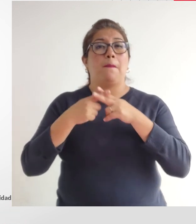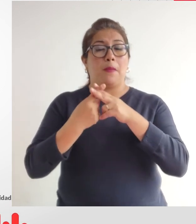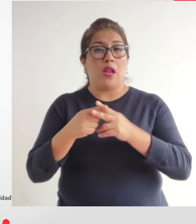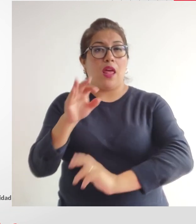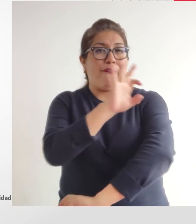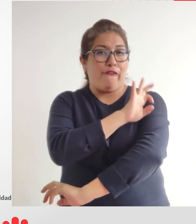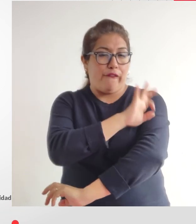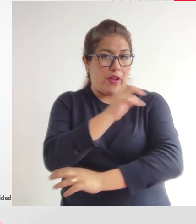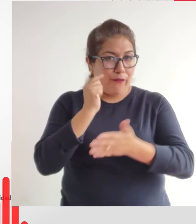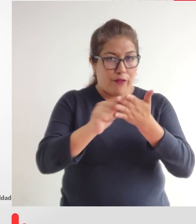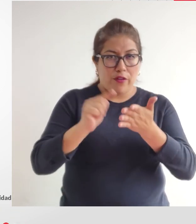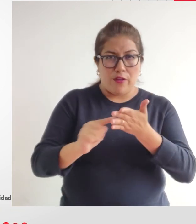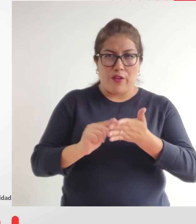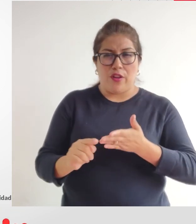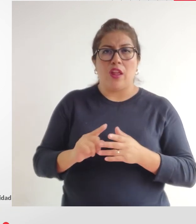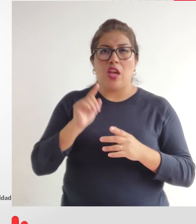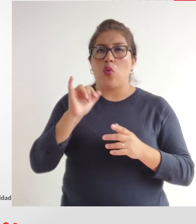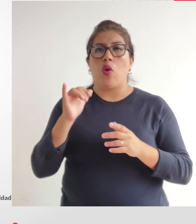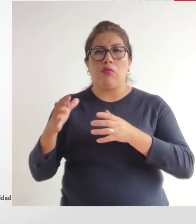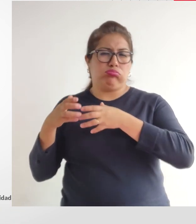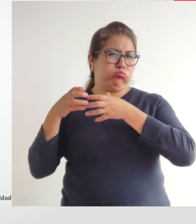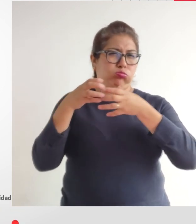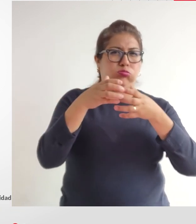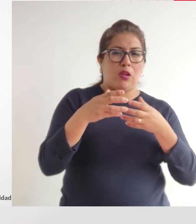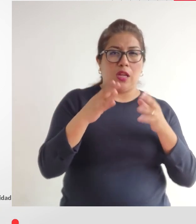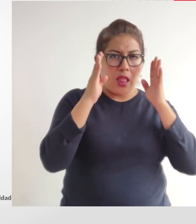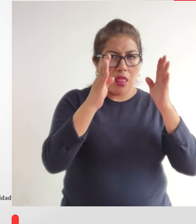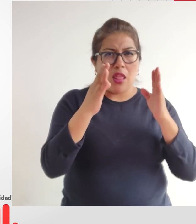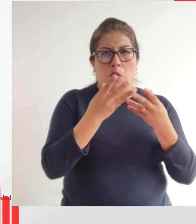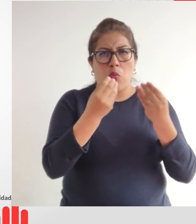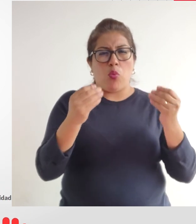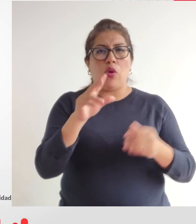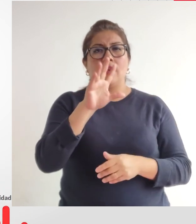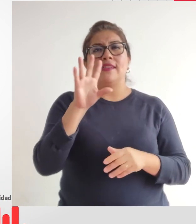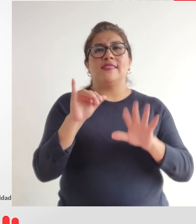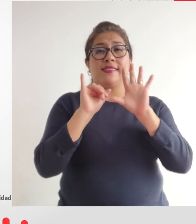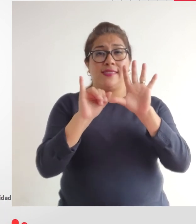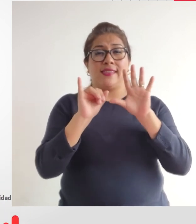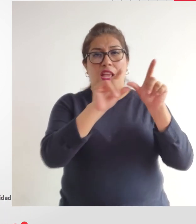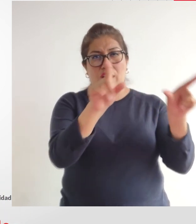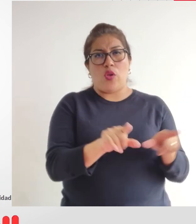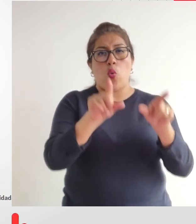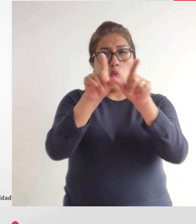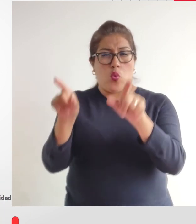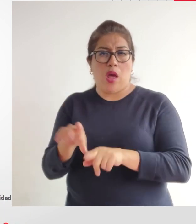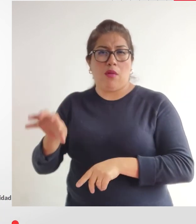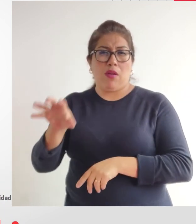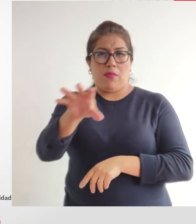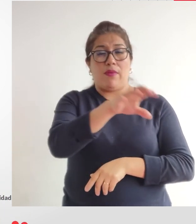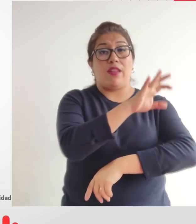fiscalización le hemos llamado casi masiva porque hemos atendido seis ejes de fiscalización